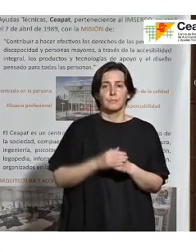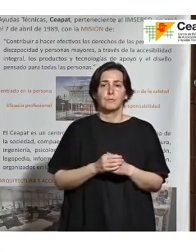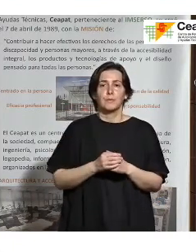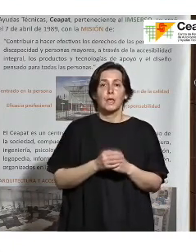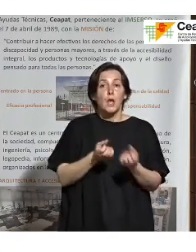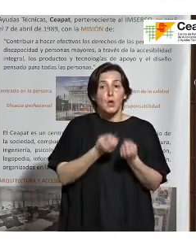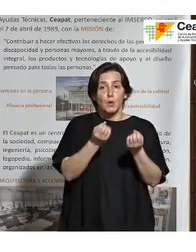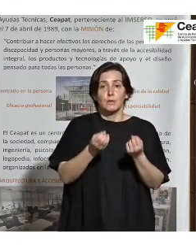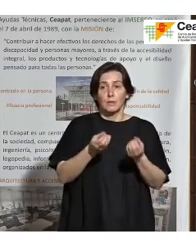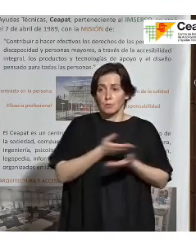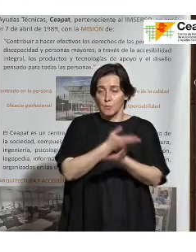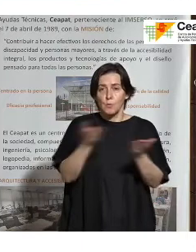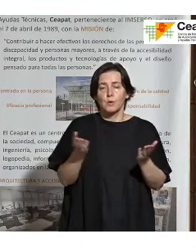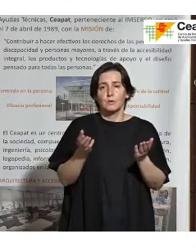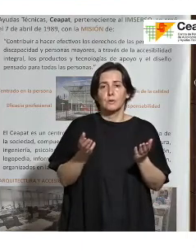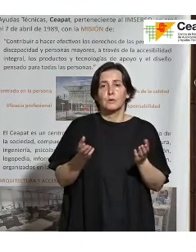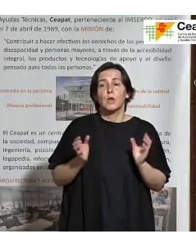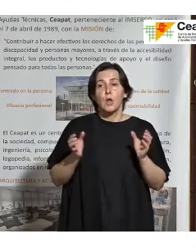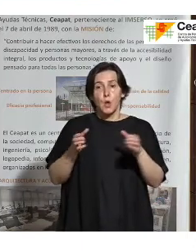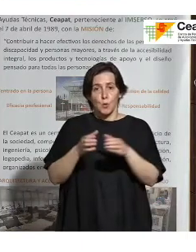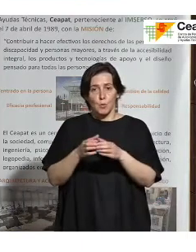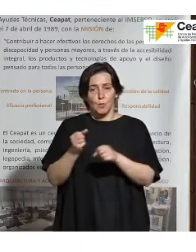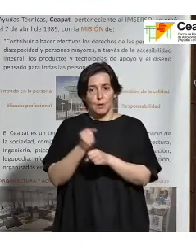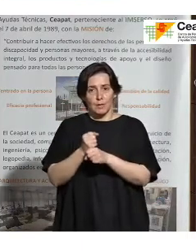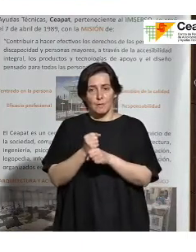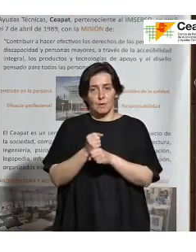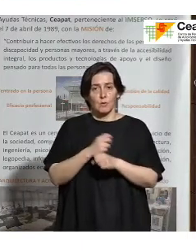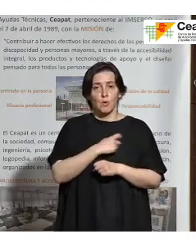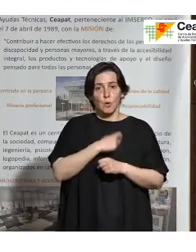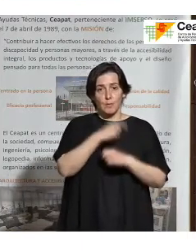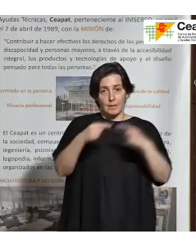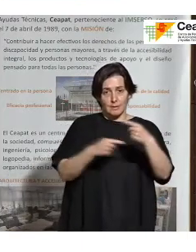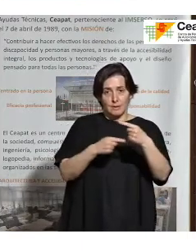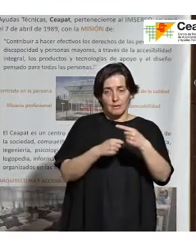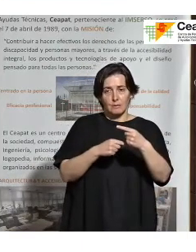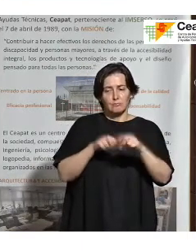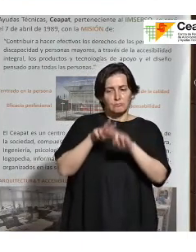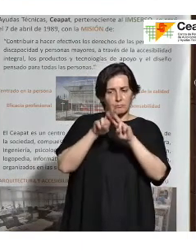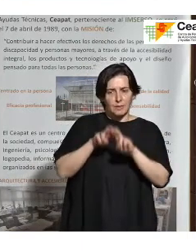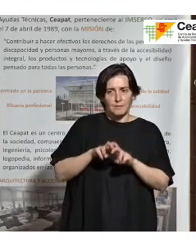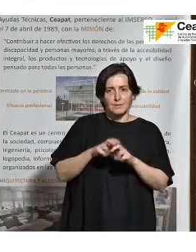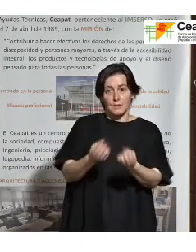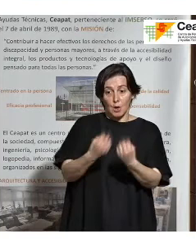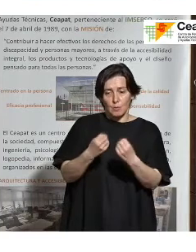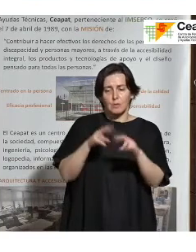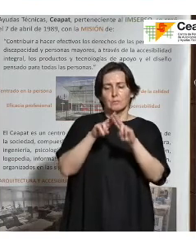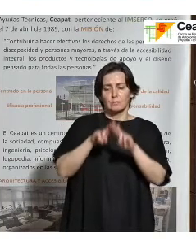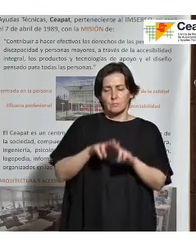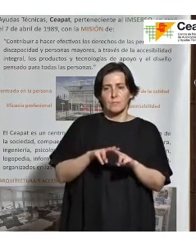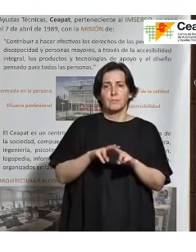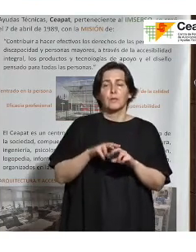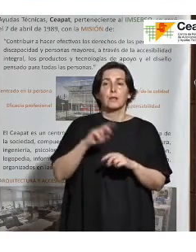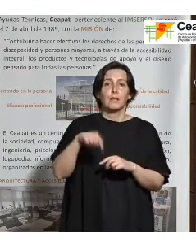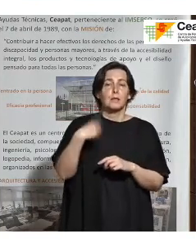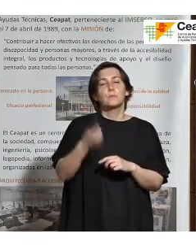ese comentario el grupo de trabajo, el subcomité, tiene que revisarlo y hacer sus